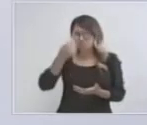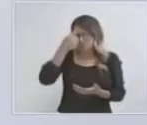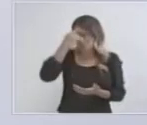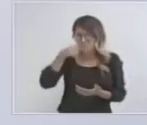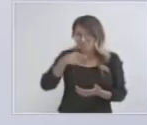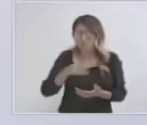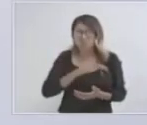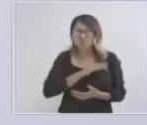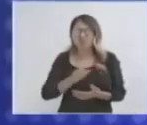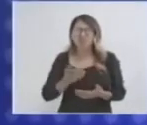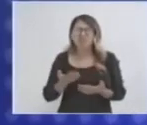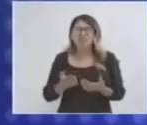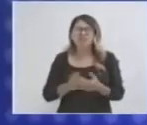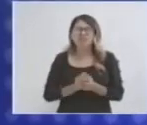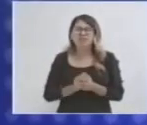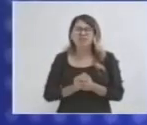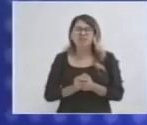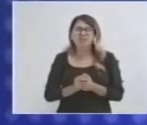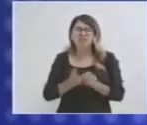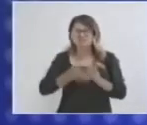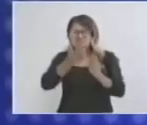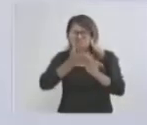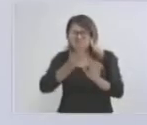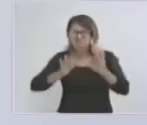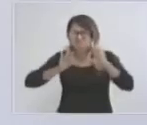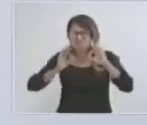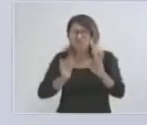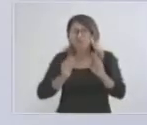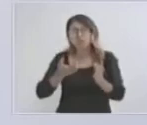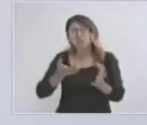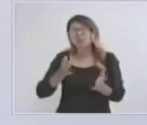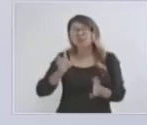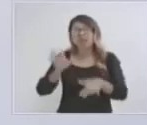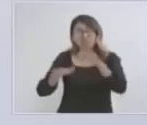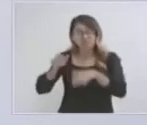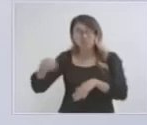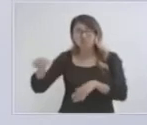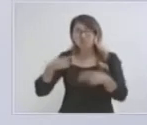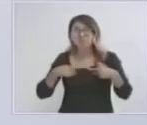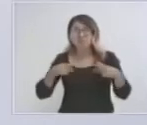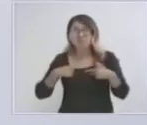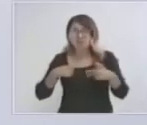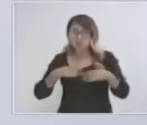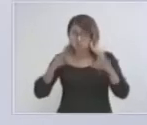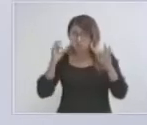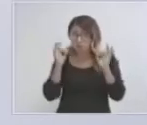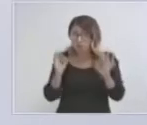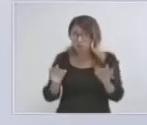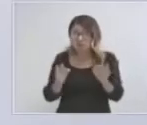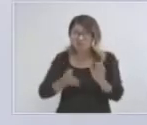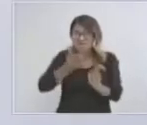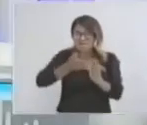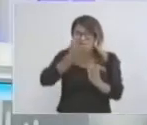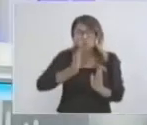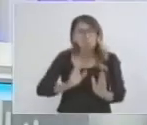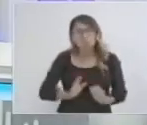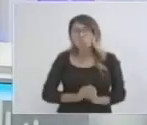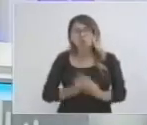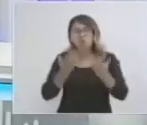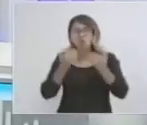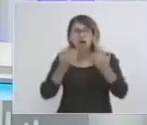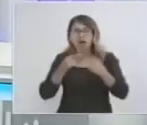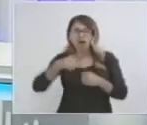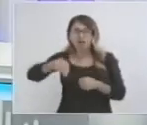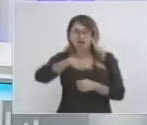formalizar? Porque no todos los constructores o todos los empresarios de la industria en la construcción están dentro de CEMIC. Sin embargo, ustedes forman